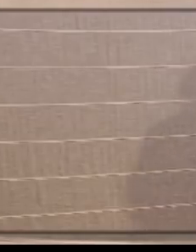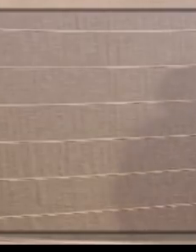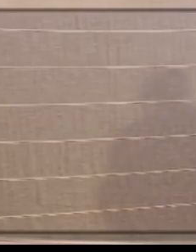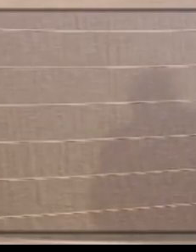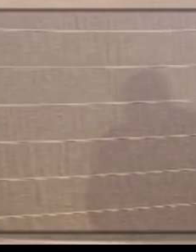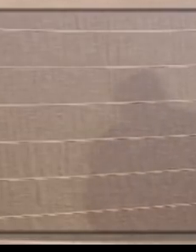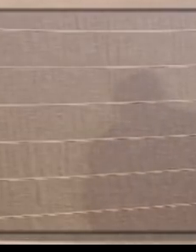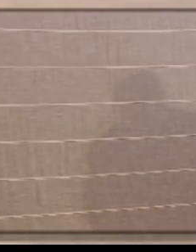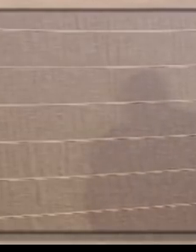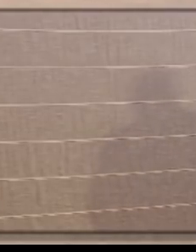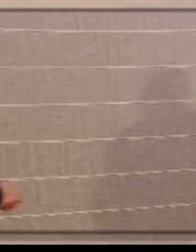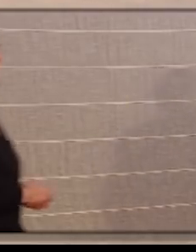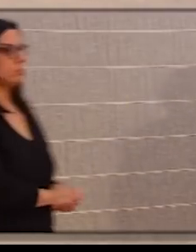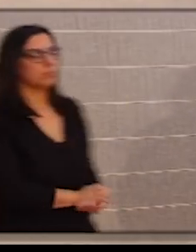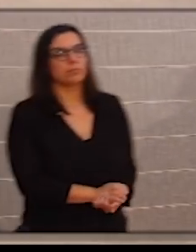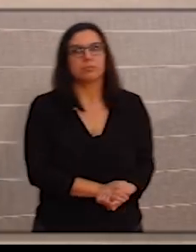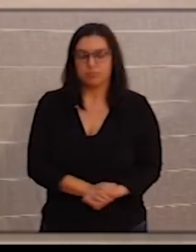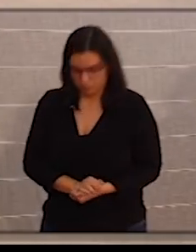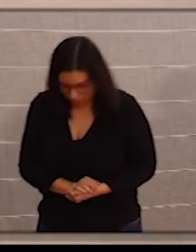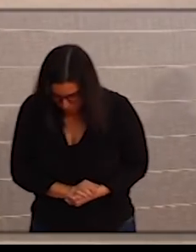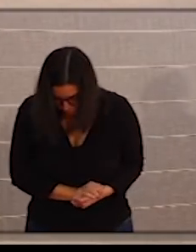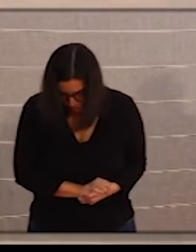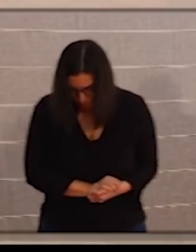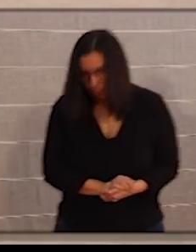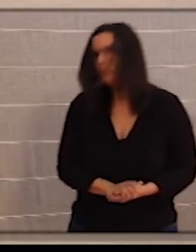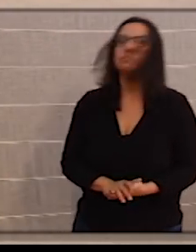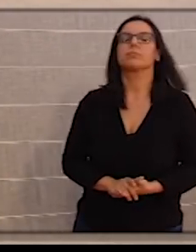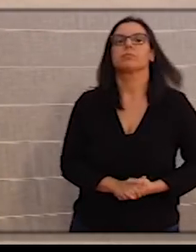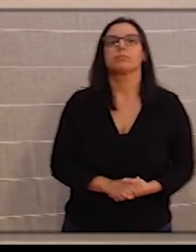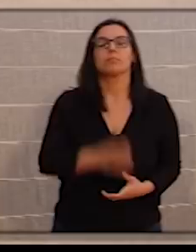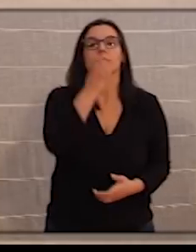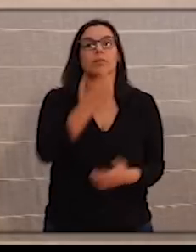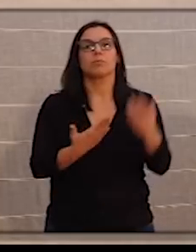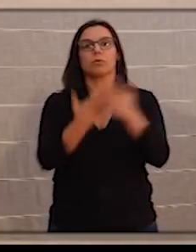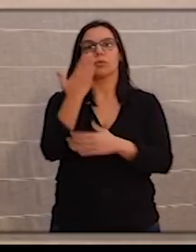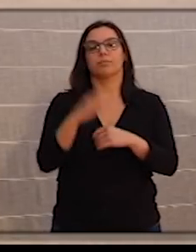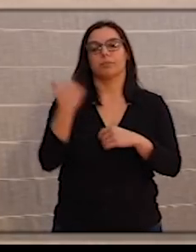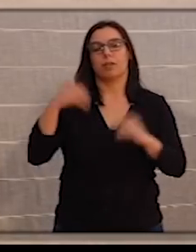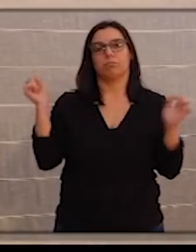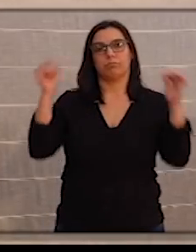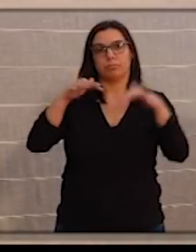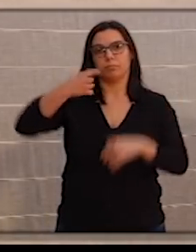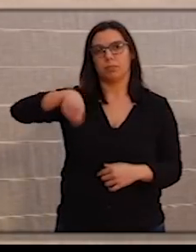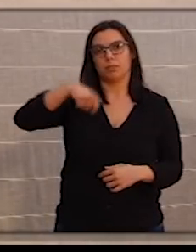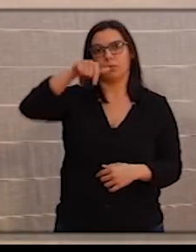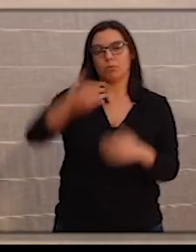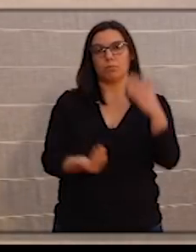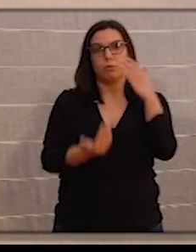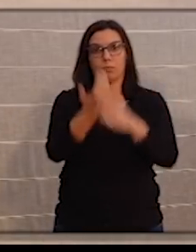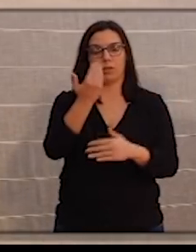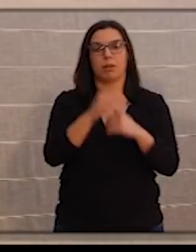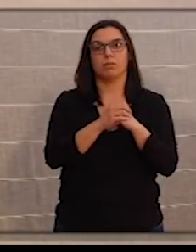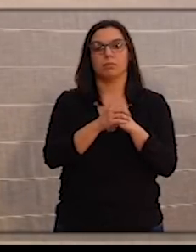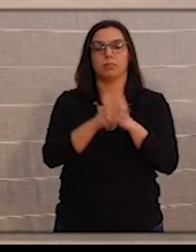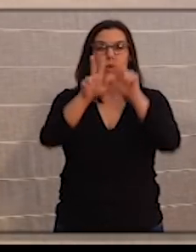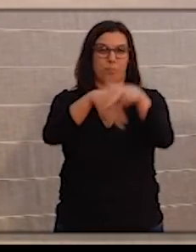Muy buenos días. Tras la celebración de la Conferencia de Presidentes, celebrada esta misma mañana por